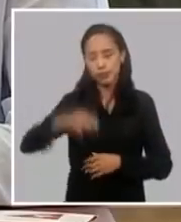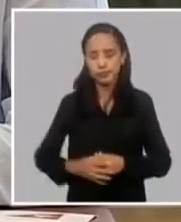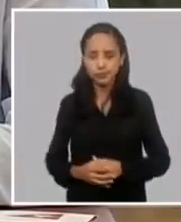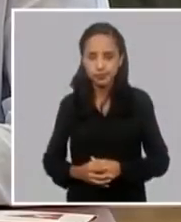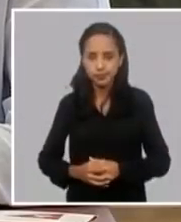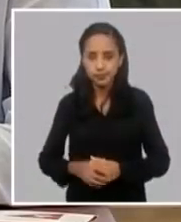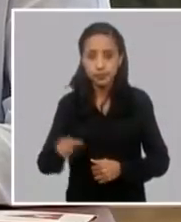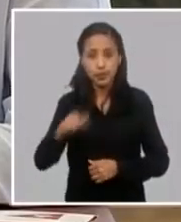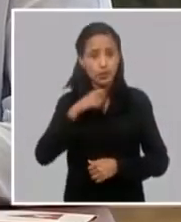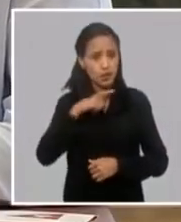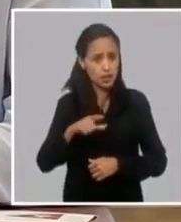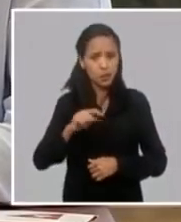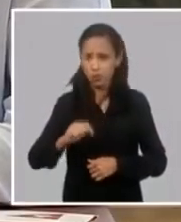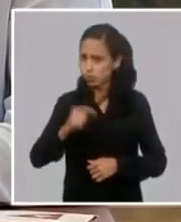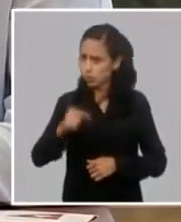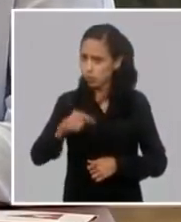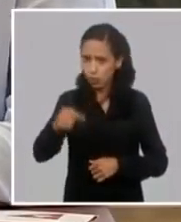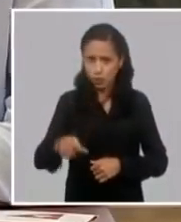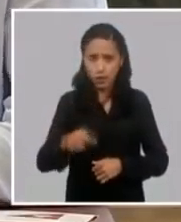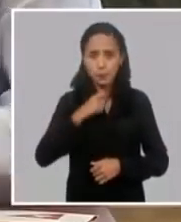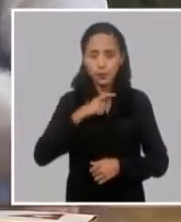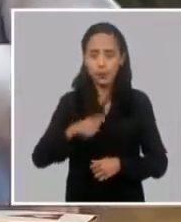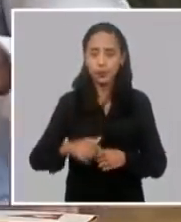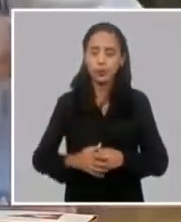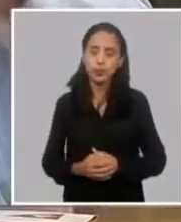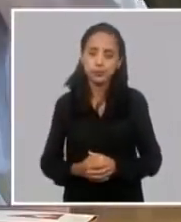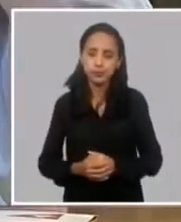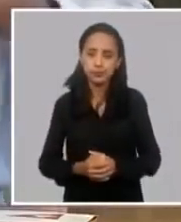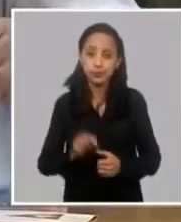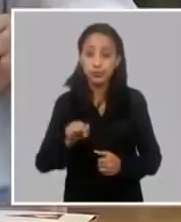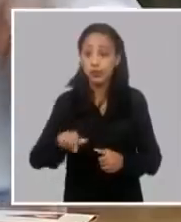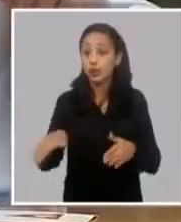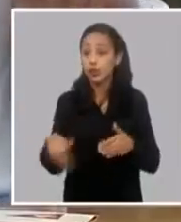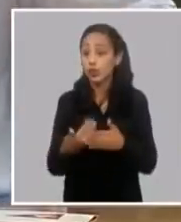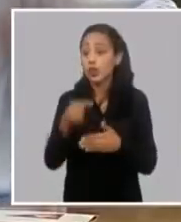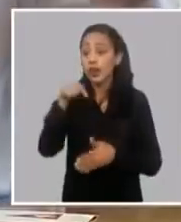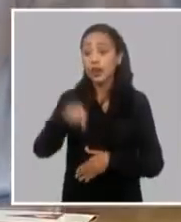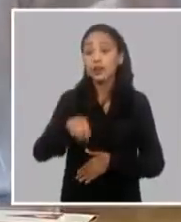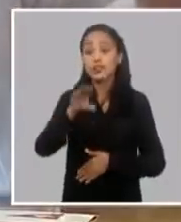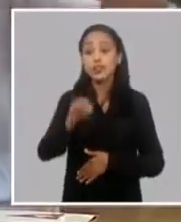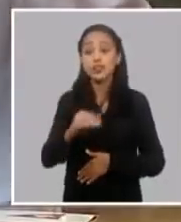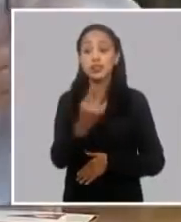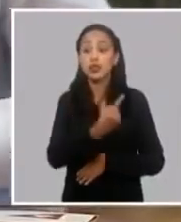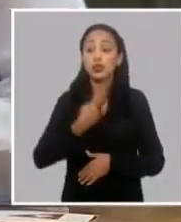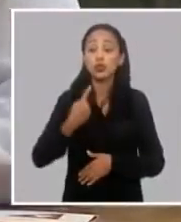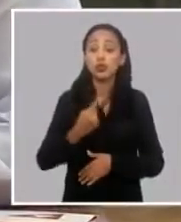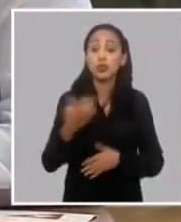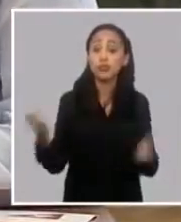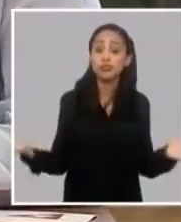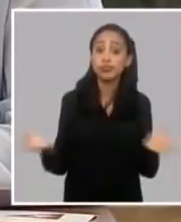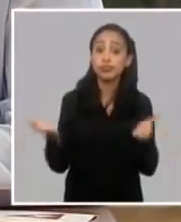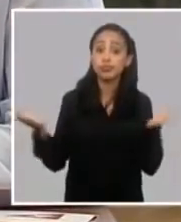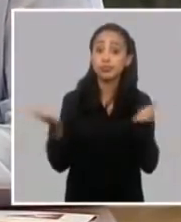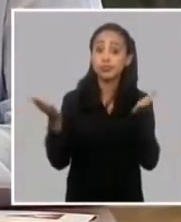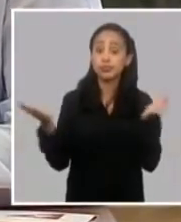Ejemplos como ese se viven todos los días por ejemplo en estos días que aquí se plantea que hemos avanzado